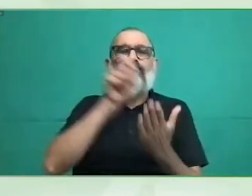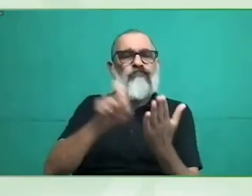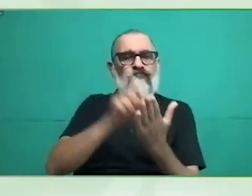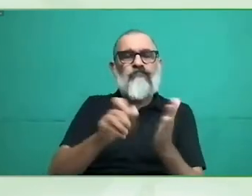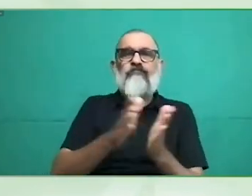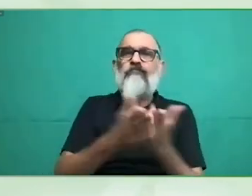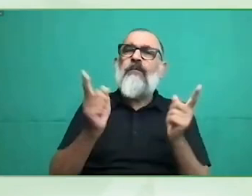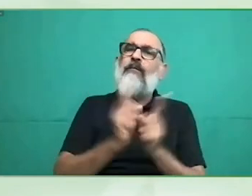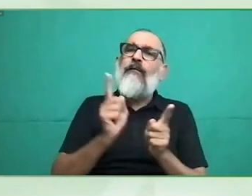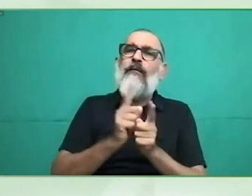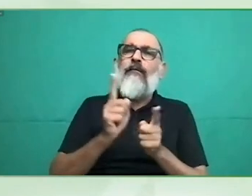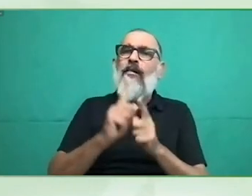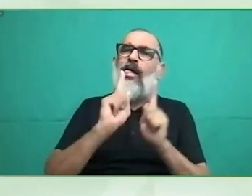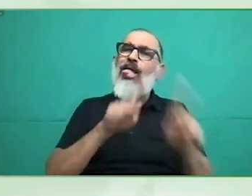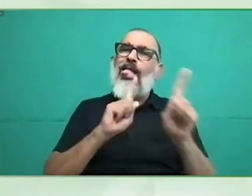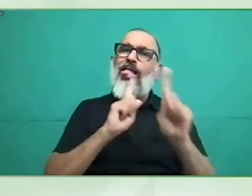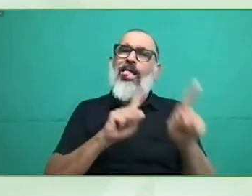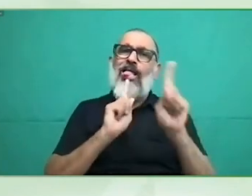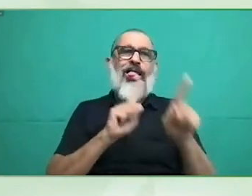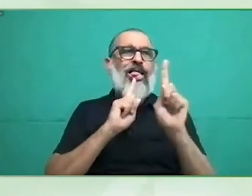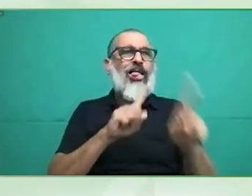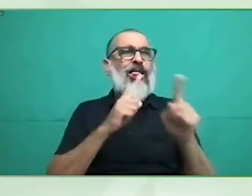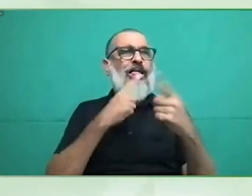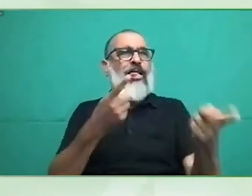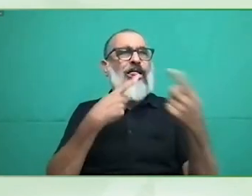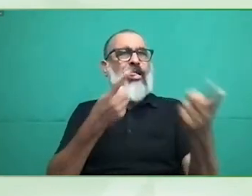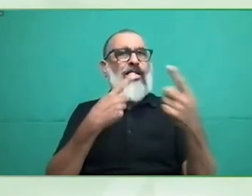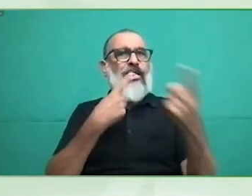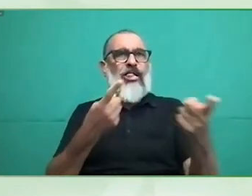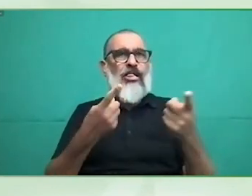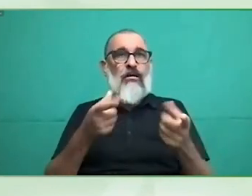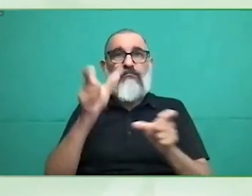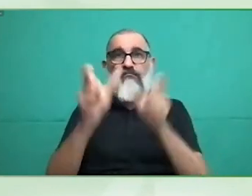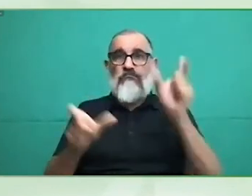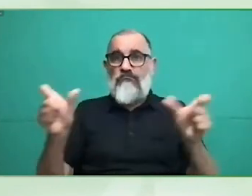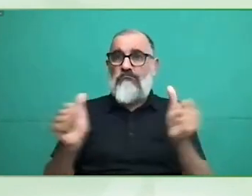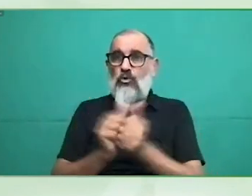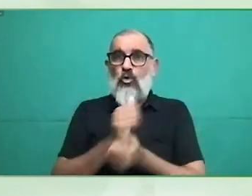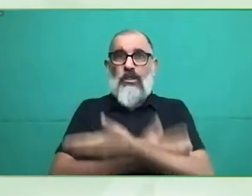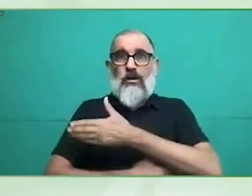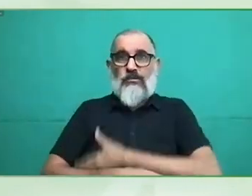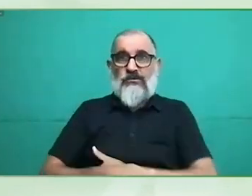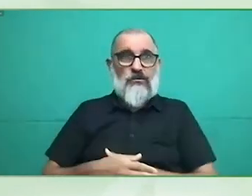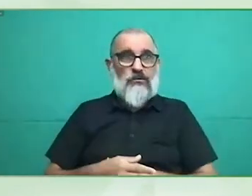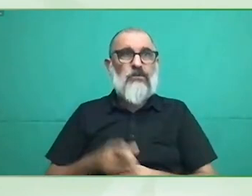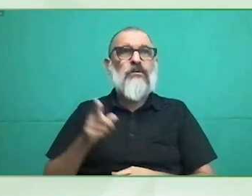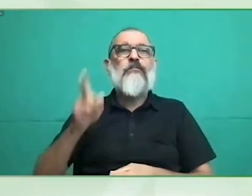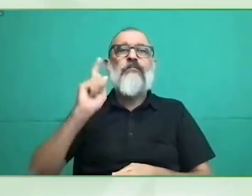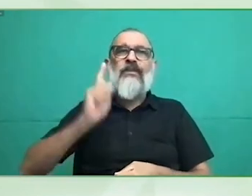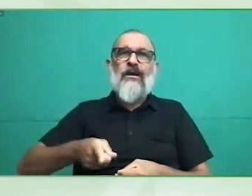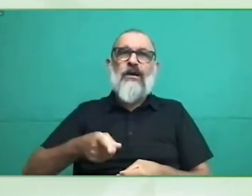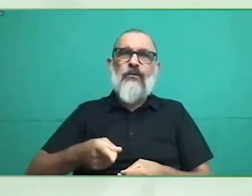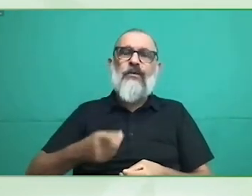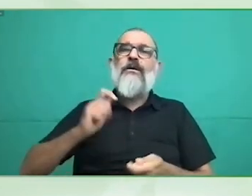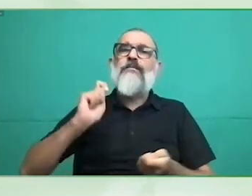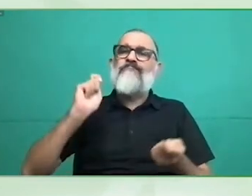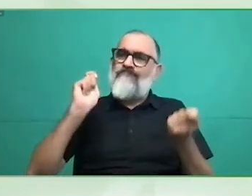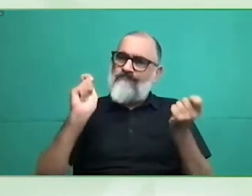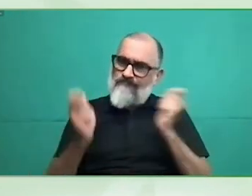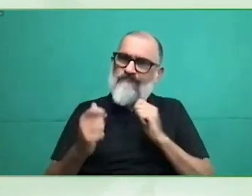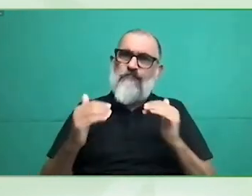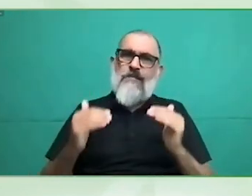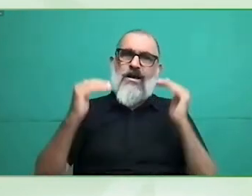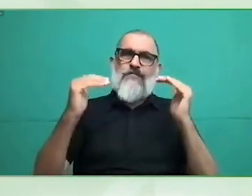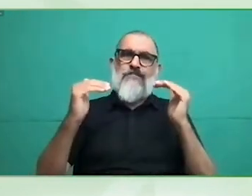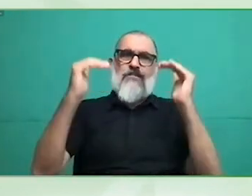observaciones que hayan podido realizar estos observadores electorales a los que hemos formado y informado pues